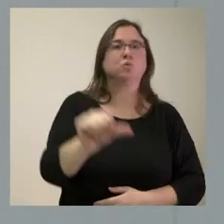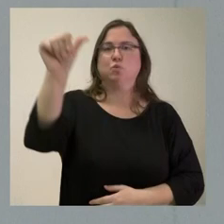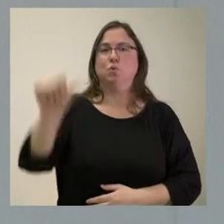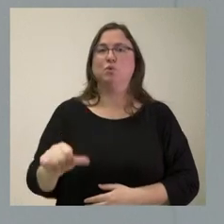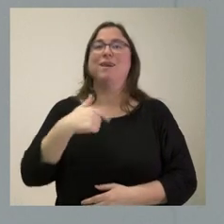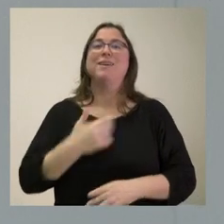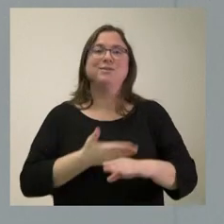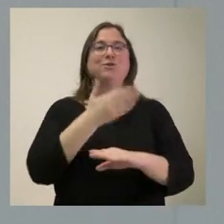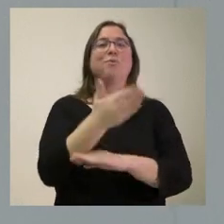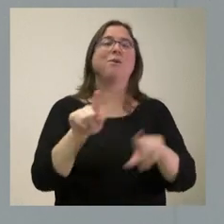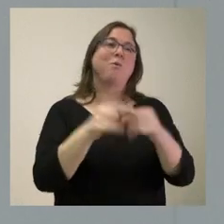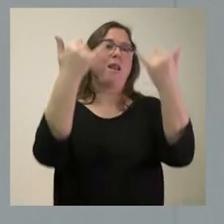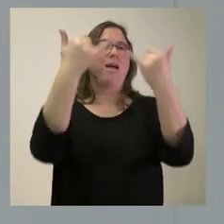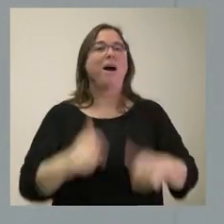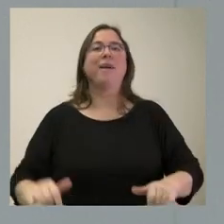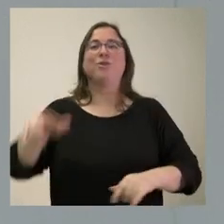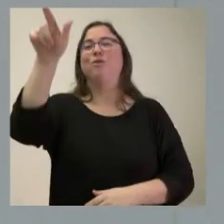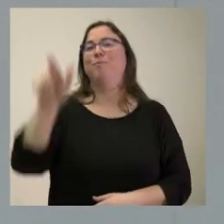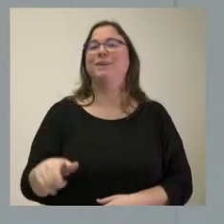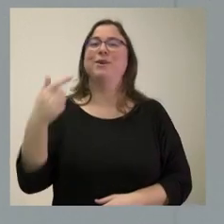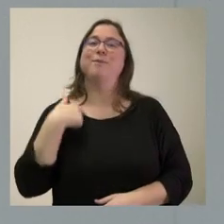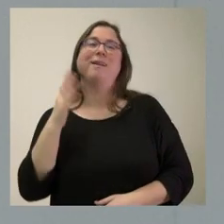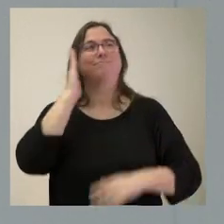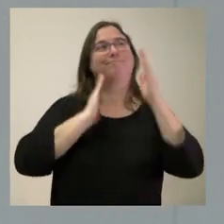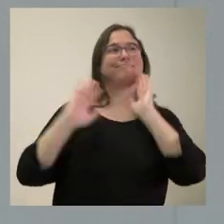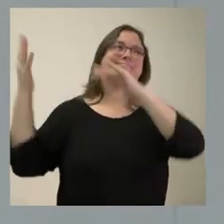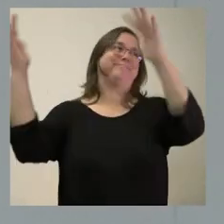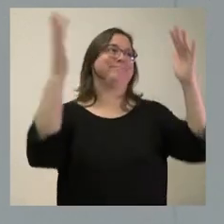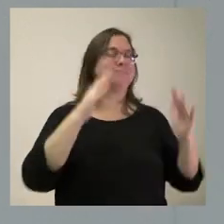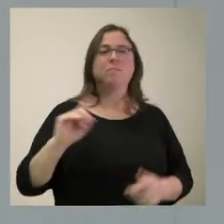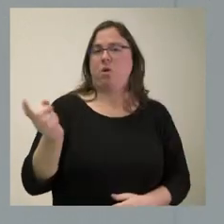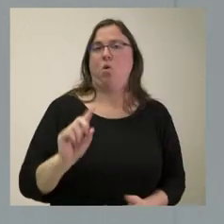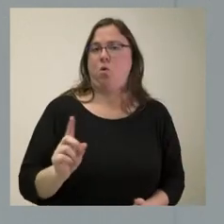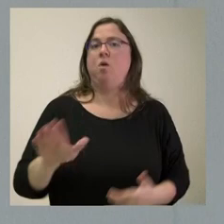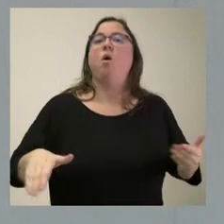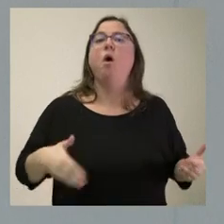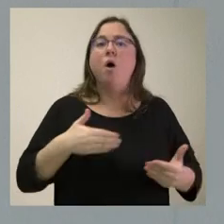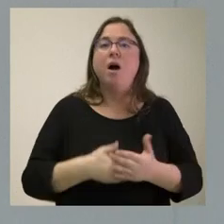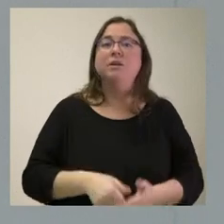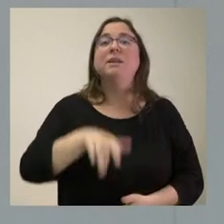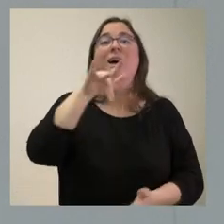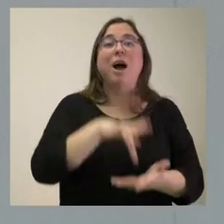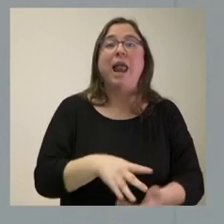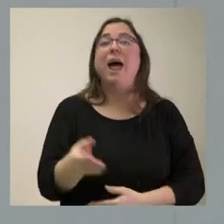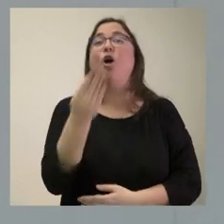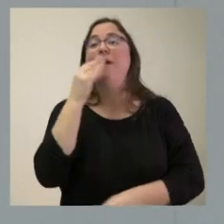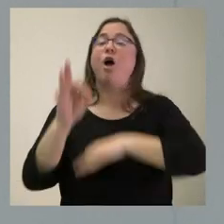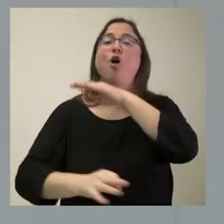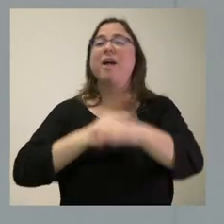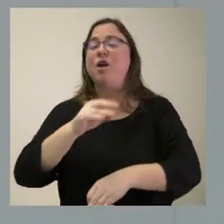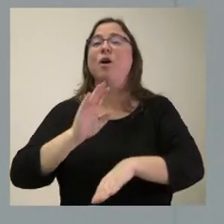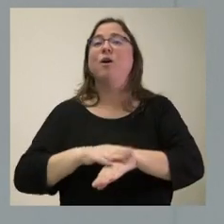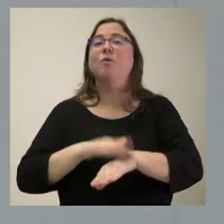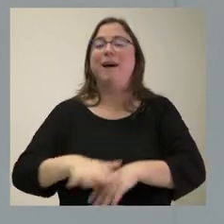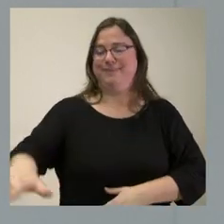salir organizando un acto solo con gente que viene a apoyarte y aplaudirte y que incluso a lo mejor solo a la hora de la comida se organiza para que el